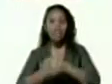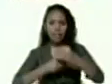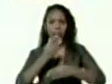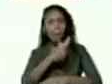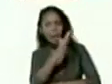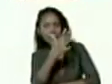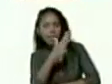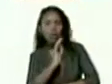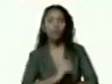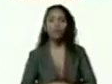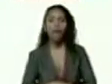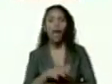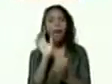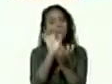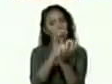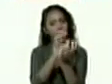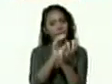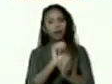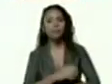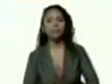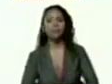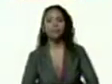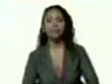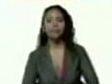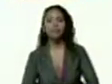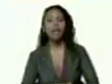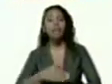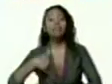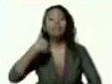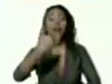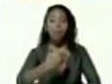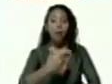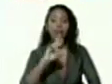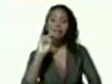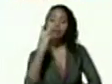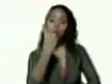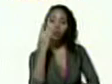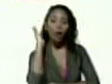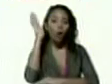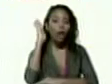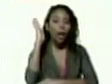en margarita y luego tuvimos una segunda jornada